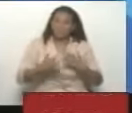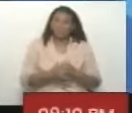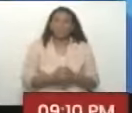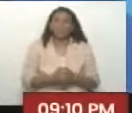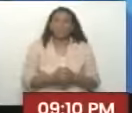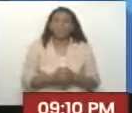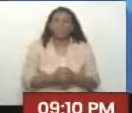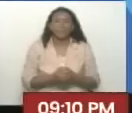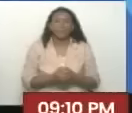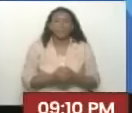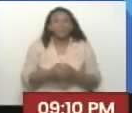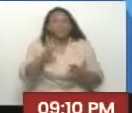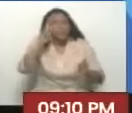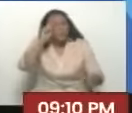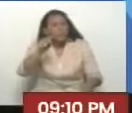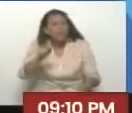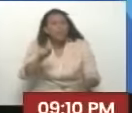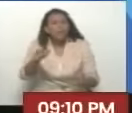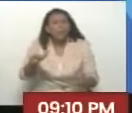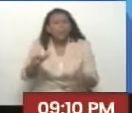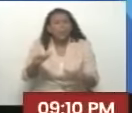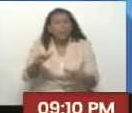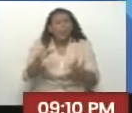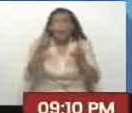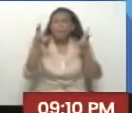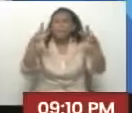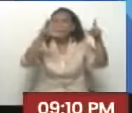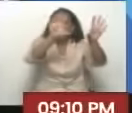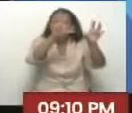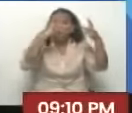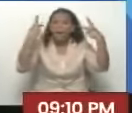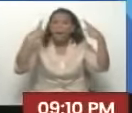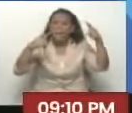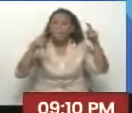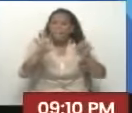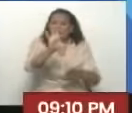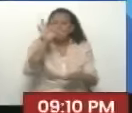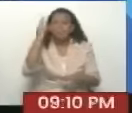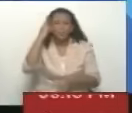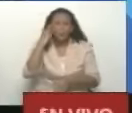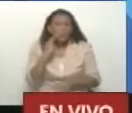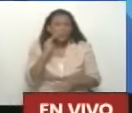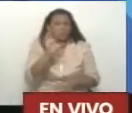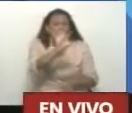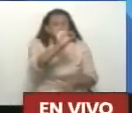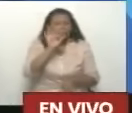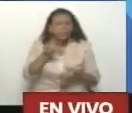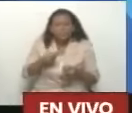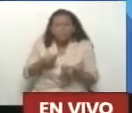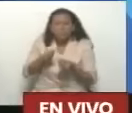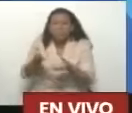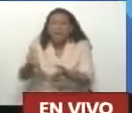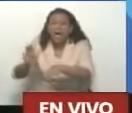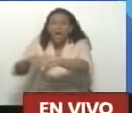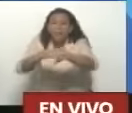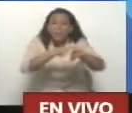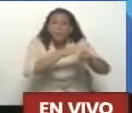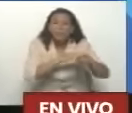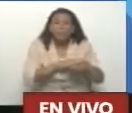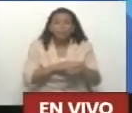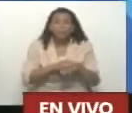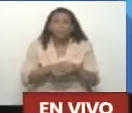Yo me refiero en este momento a esta cita para decirles y alertarles a todas aquellas